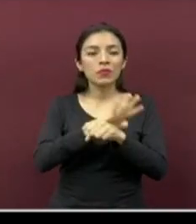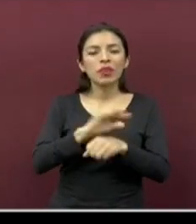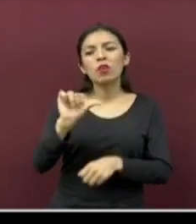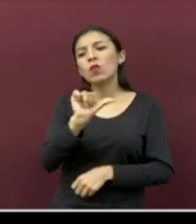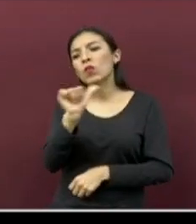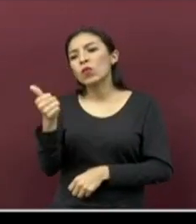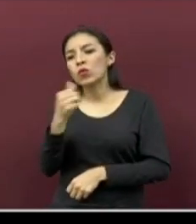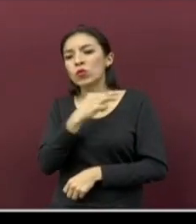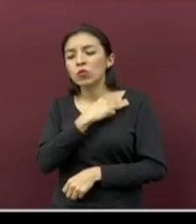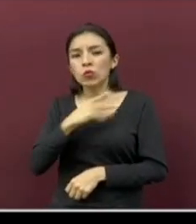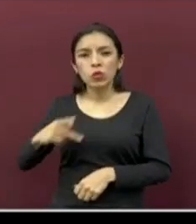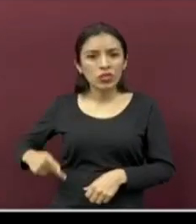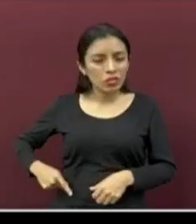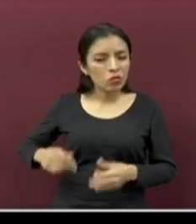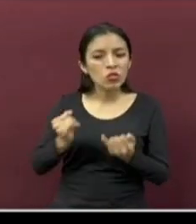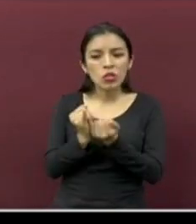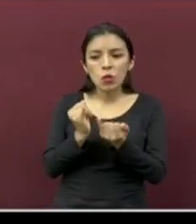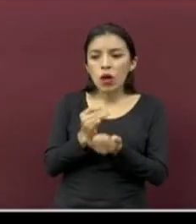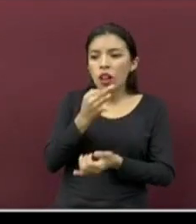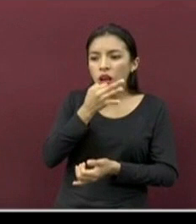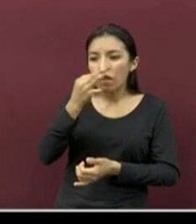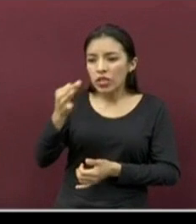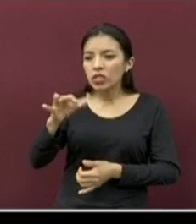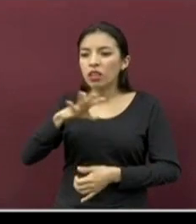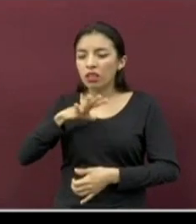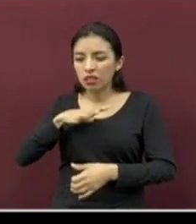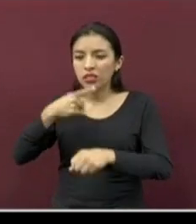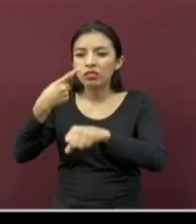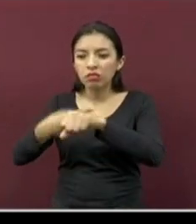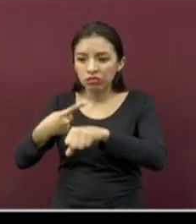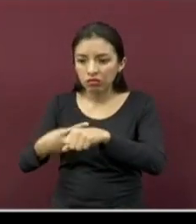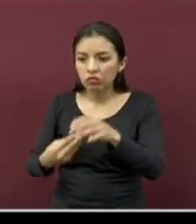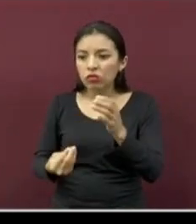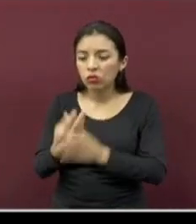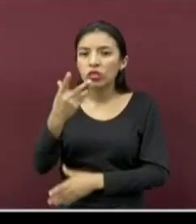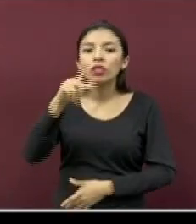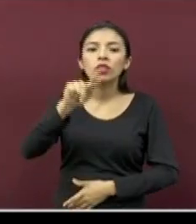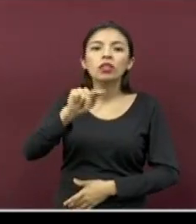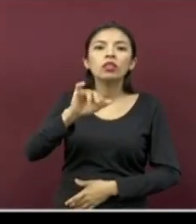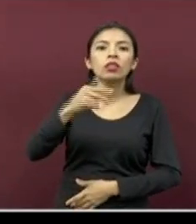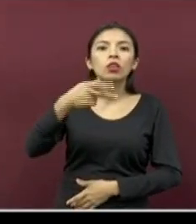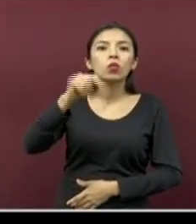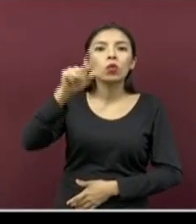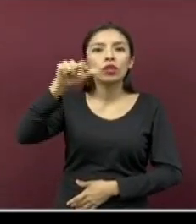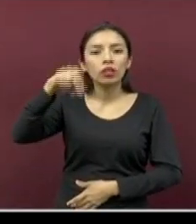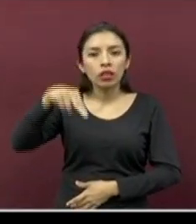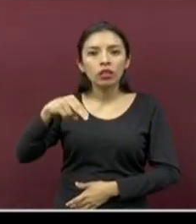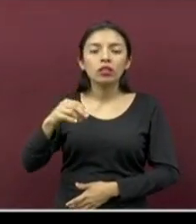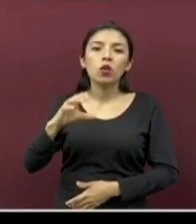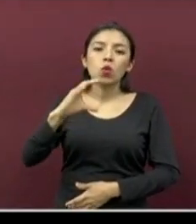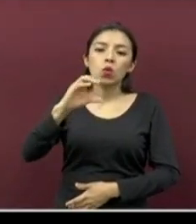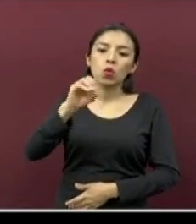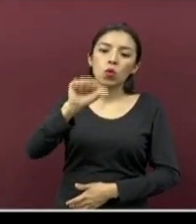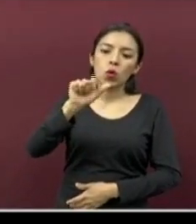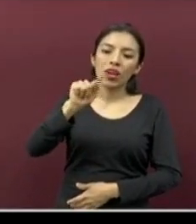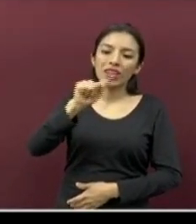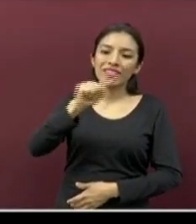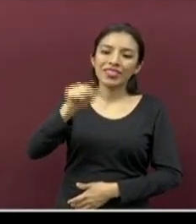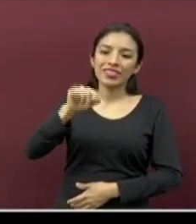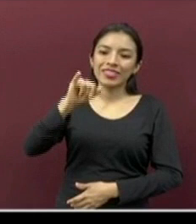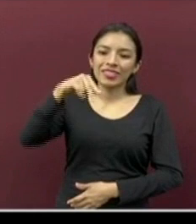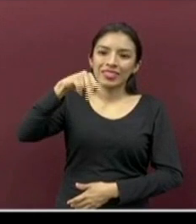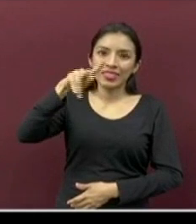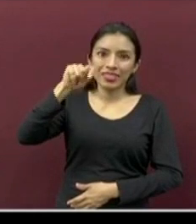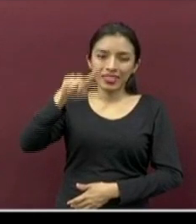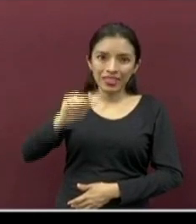otros como que también reportan actividad en la transmisión son Tihuatlán, Coatzintla, Huatusco, Río